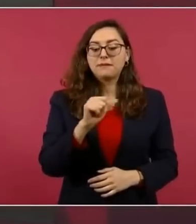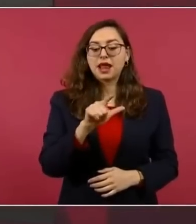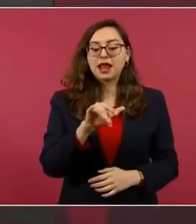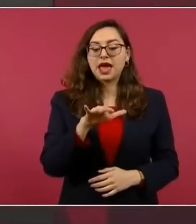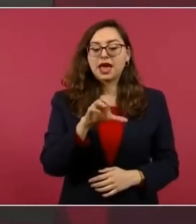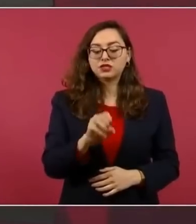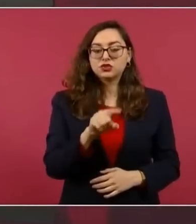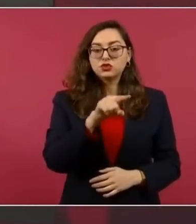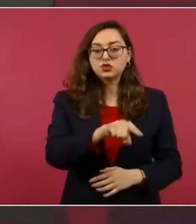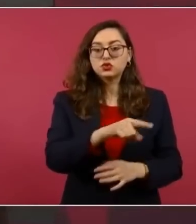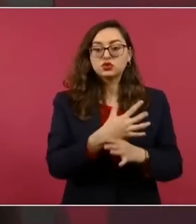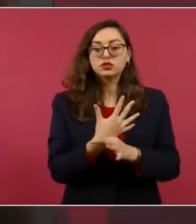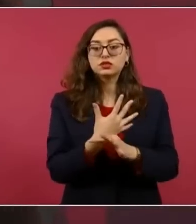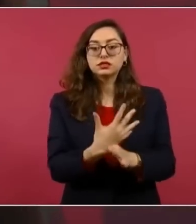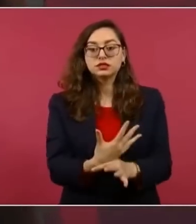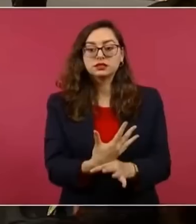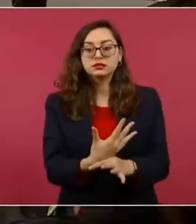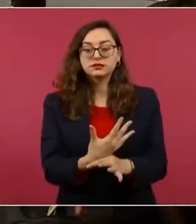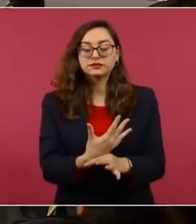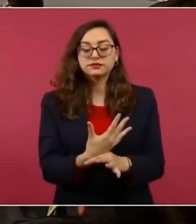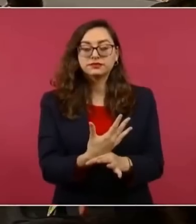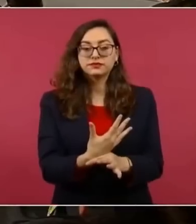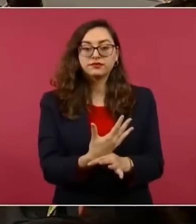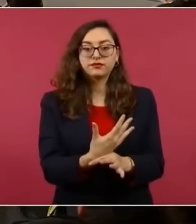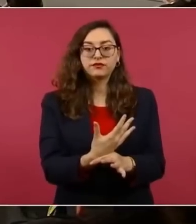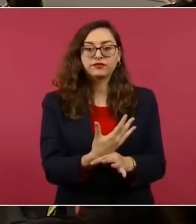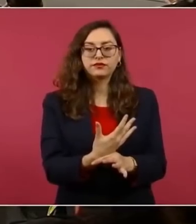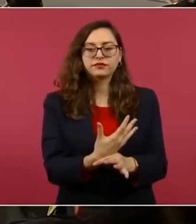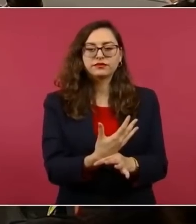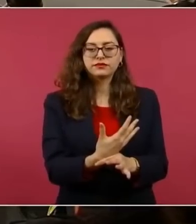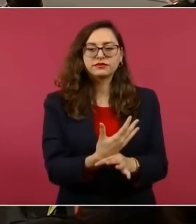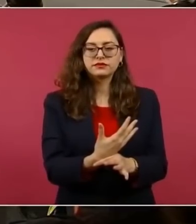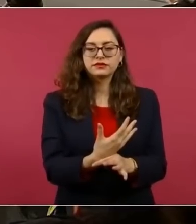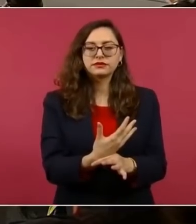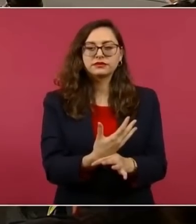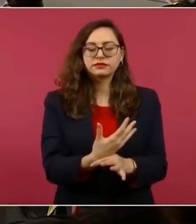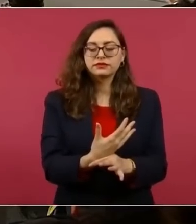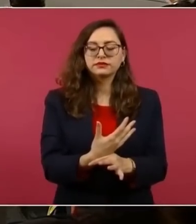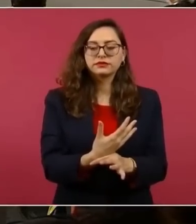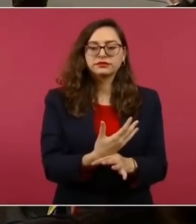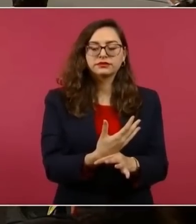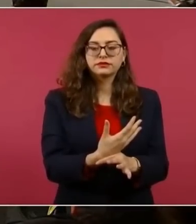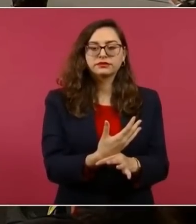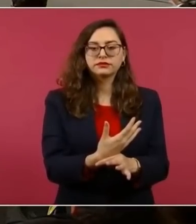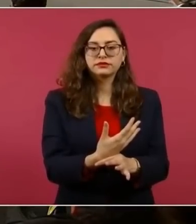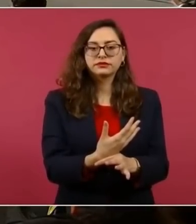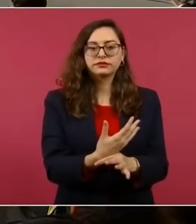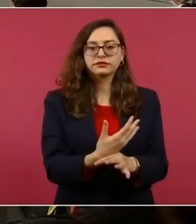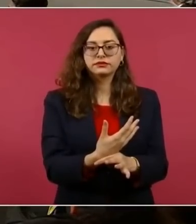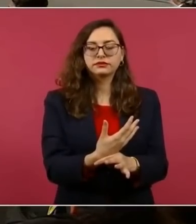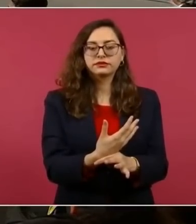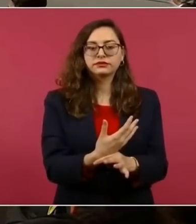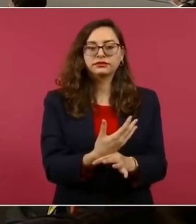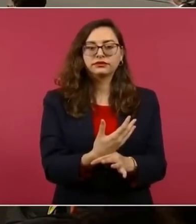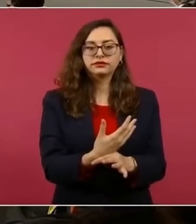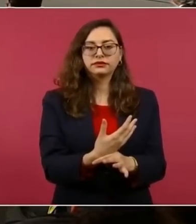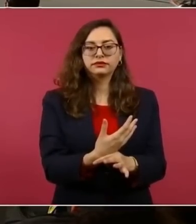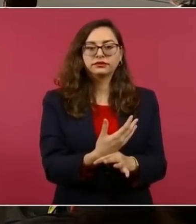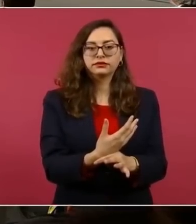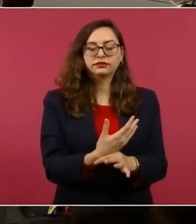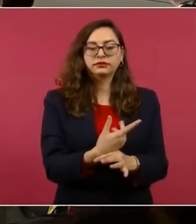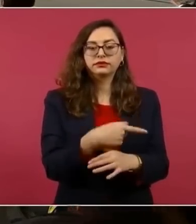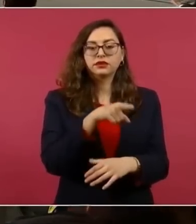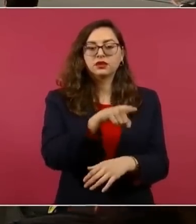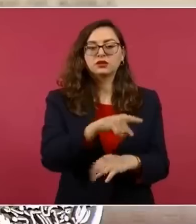¿cómo se llama?, el único organismo público, yo creo que privado, que está en huelga, desde hace